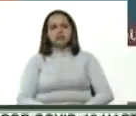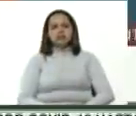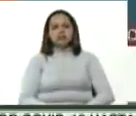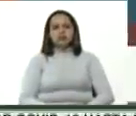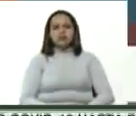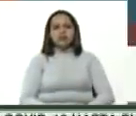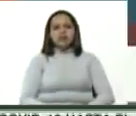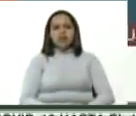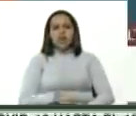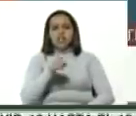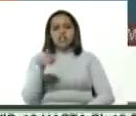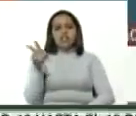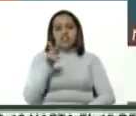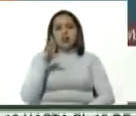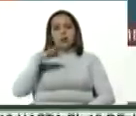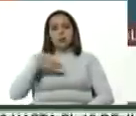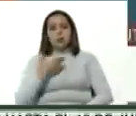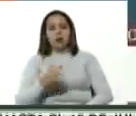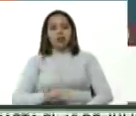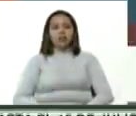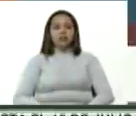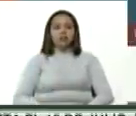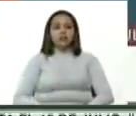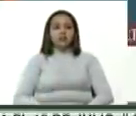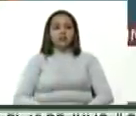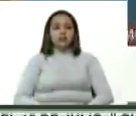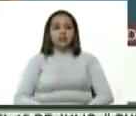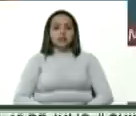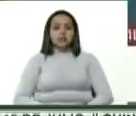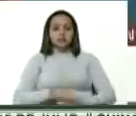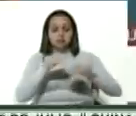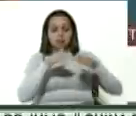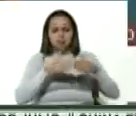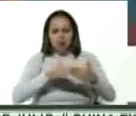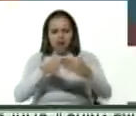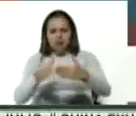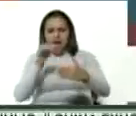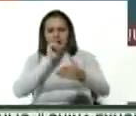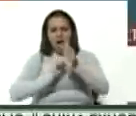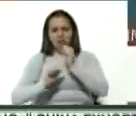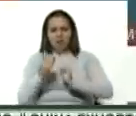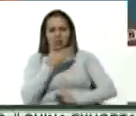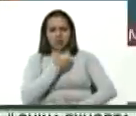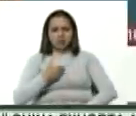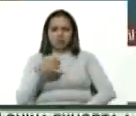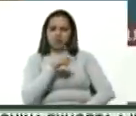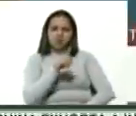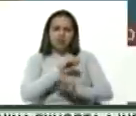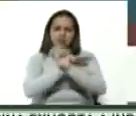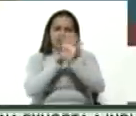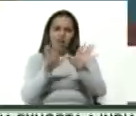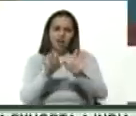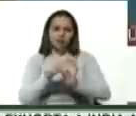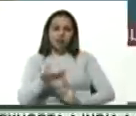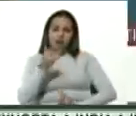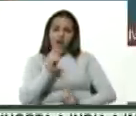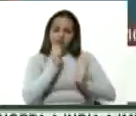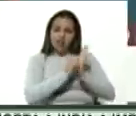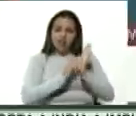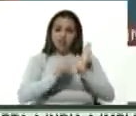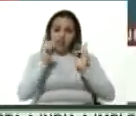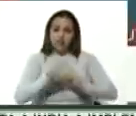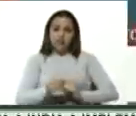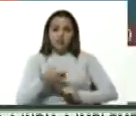Venezuela que podremos pasar por las aguas territoriales que nos dé la gana? No, eso está muy claro. Eso está aquí también, porque es el